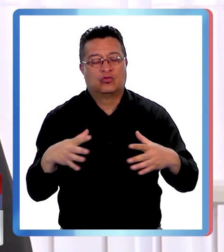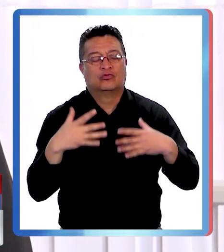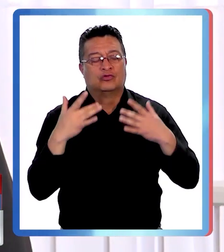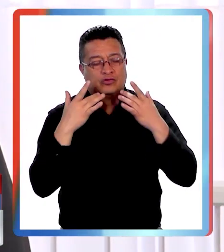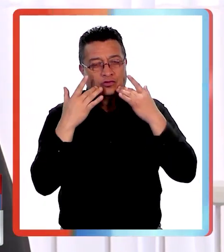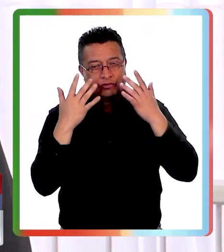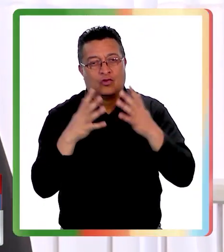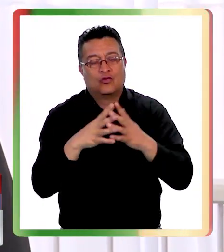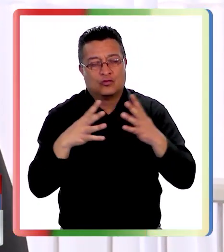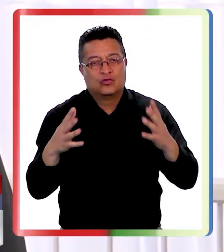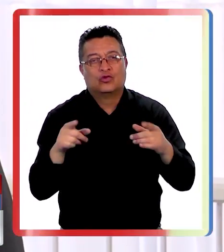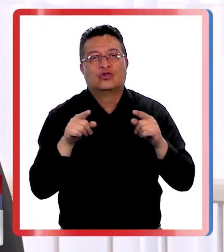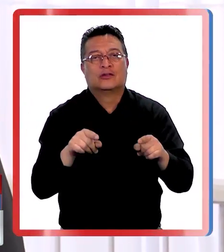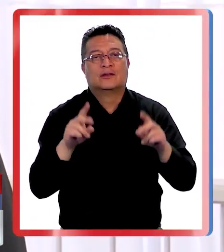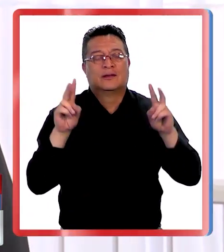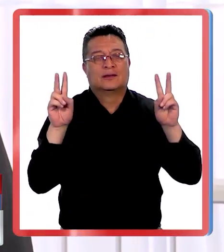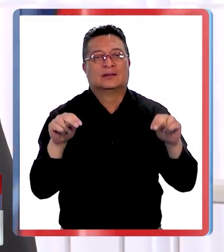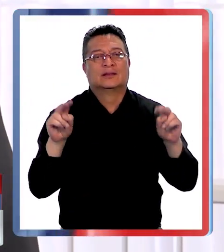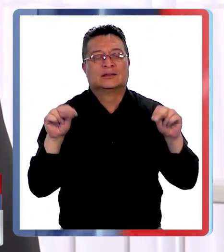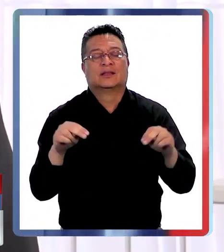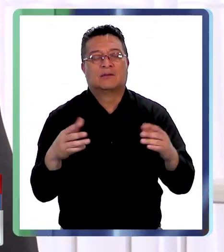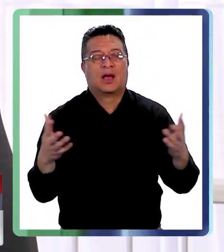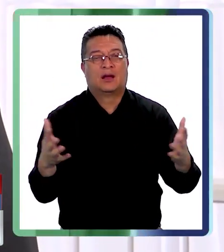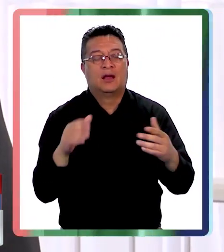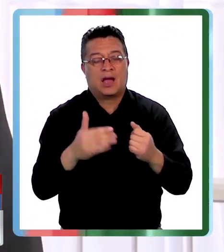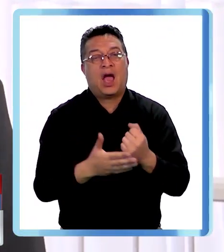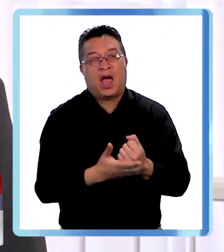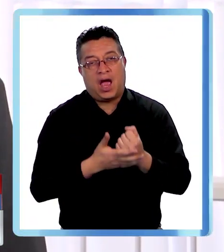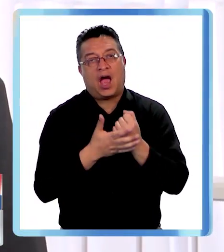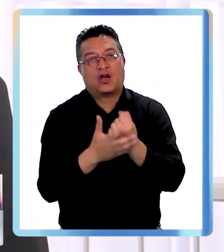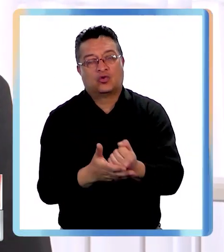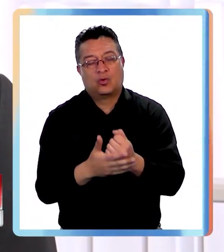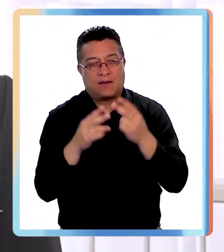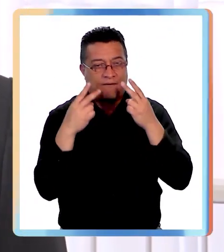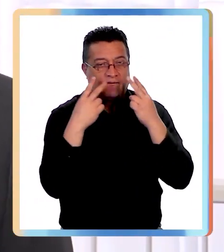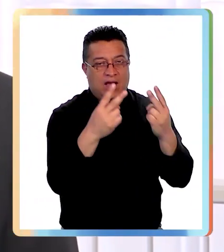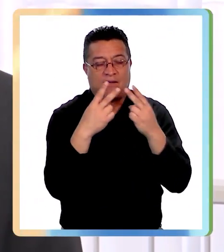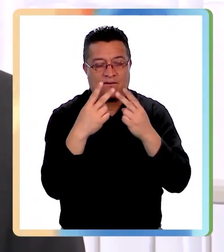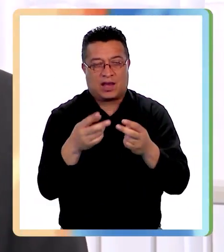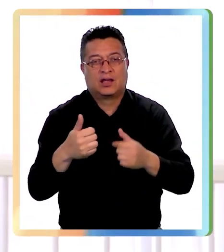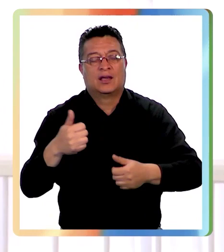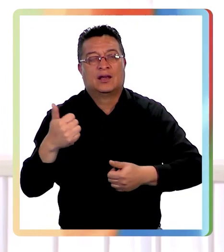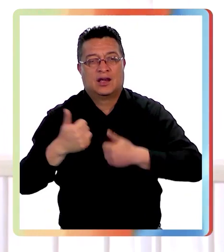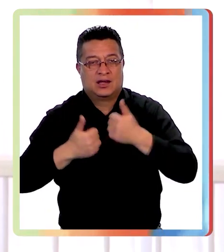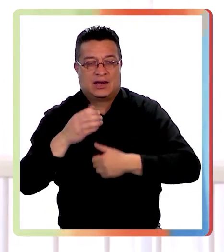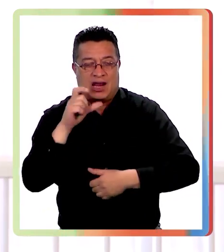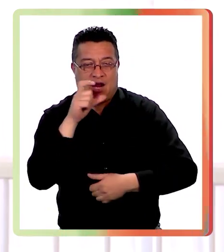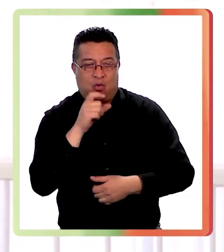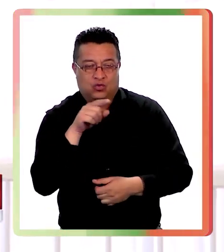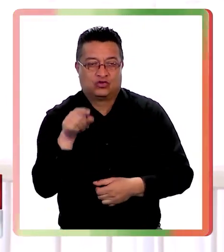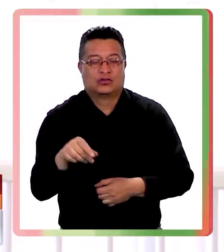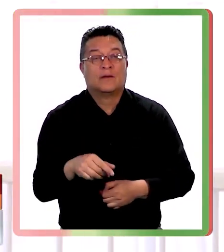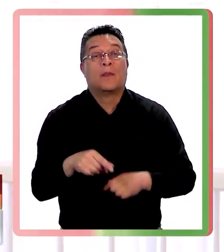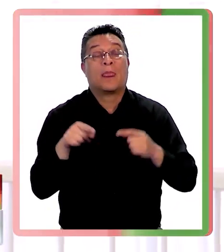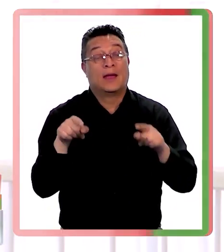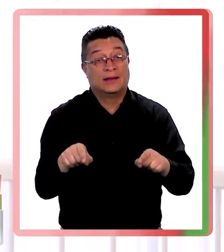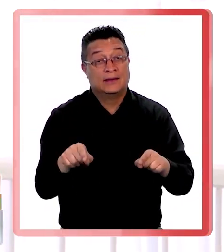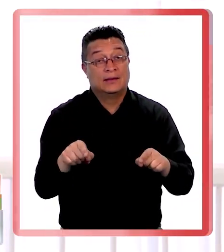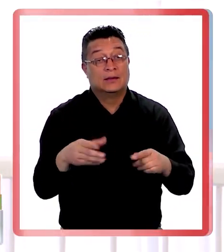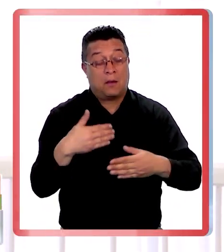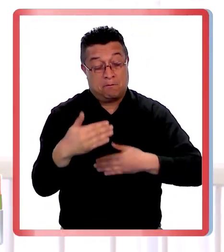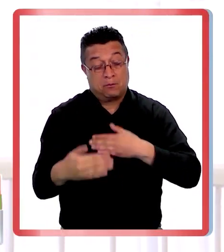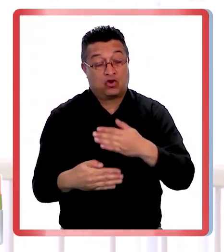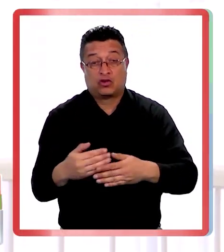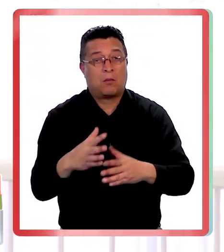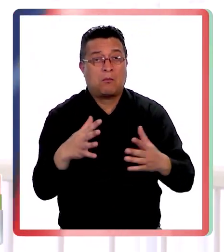gratificantes en el sentido de que te ayudan en el trayecto de tu carrera. El proceso fue bastante